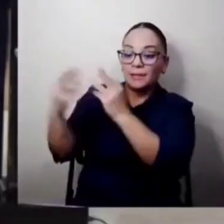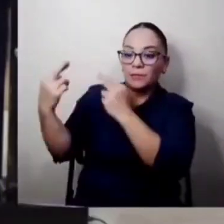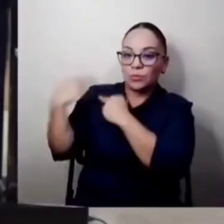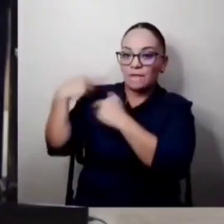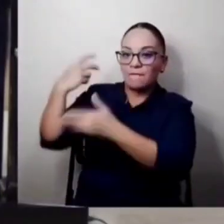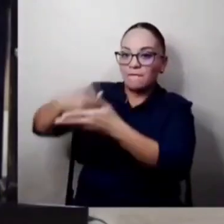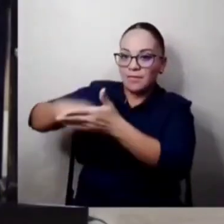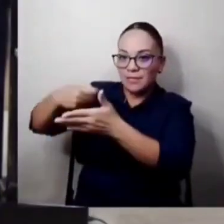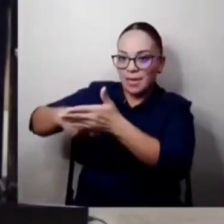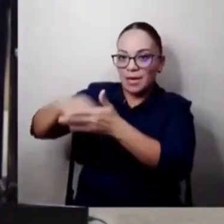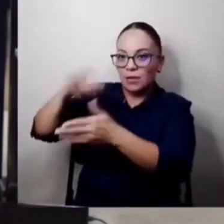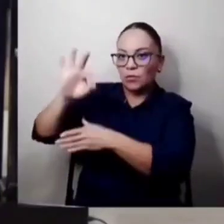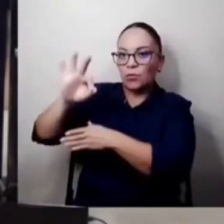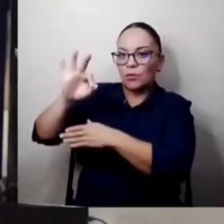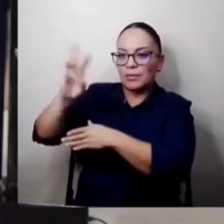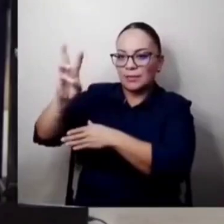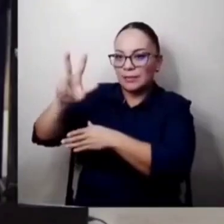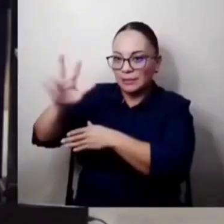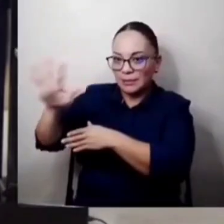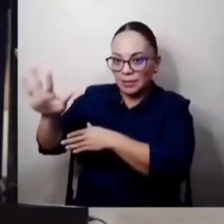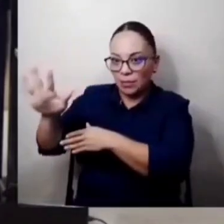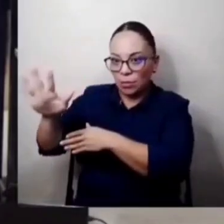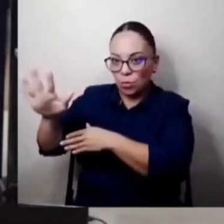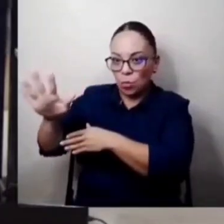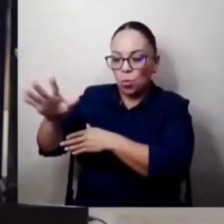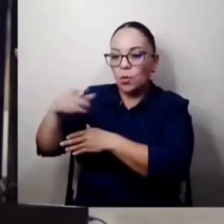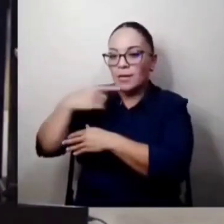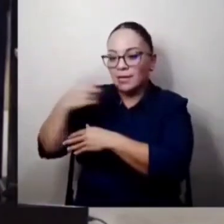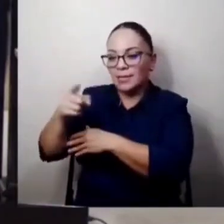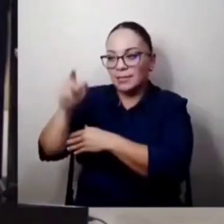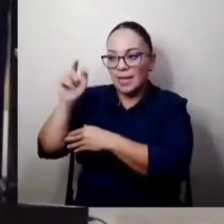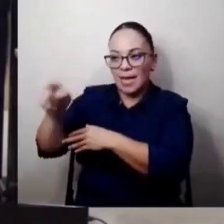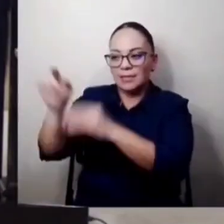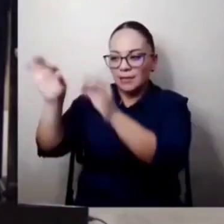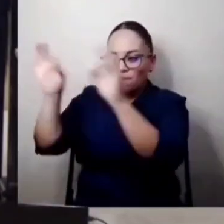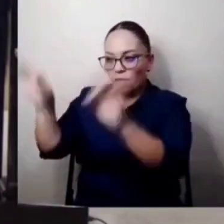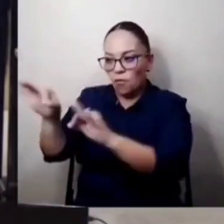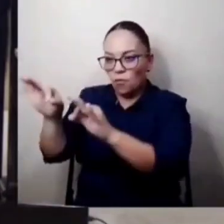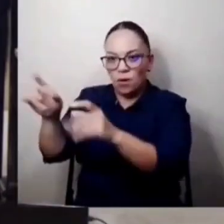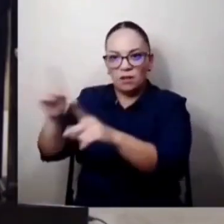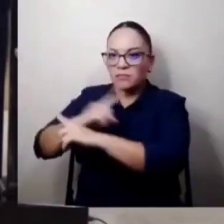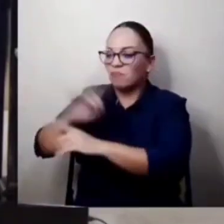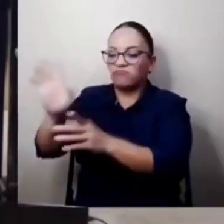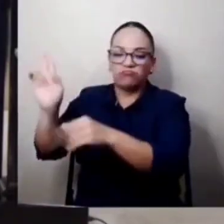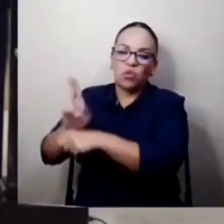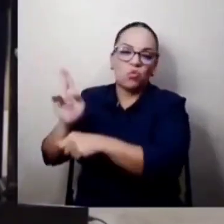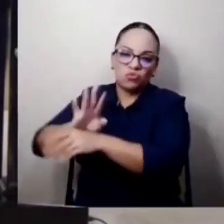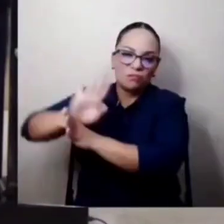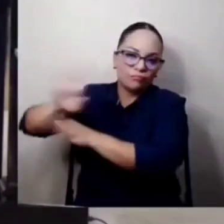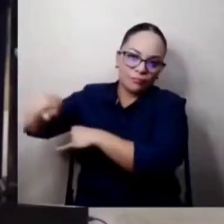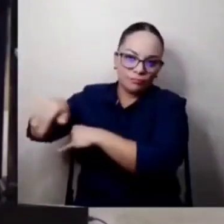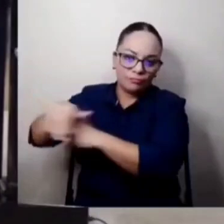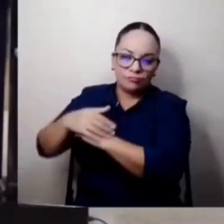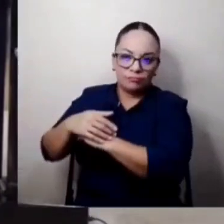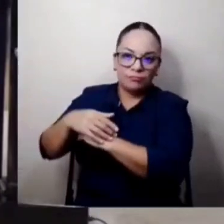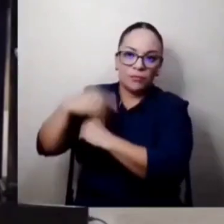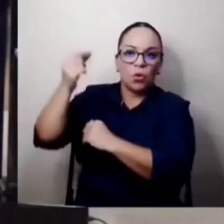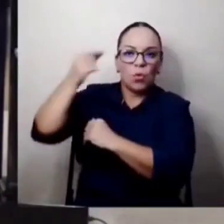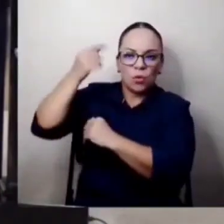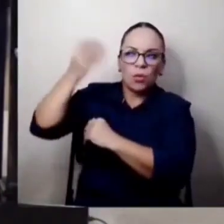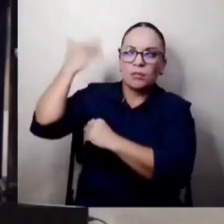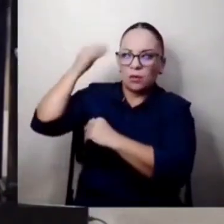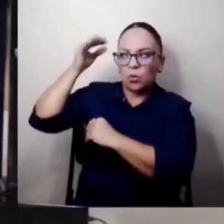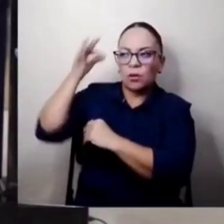9635, y les dice, esa fórmula ya no cambia. Así es. Ya no aplica el gobierno anterior, creo que fue,